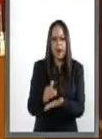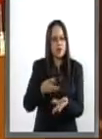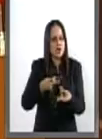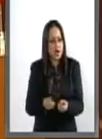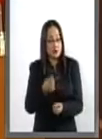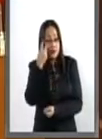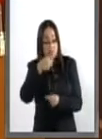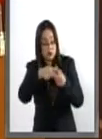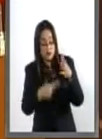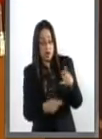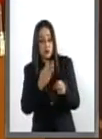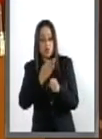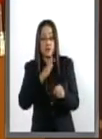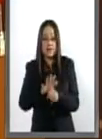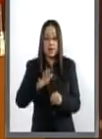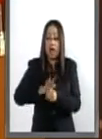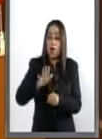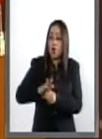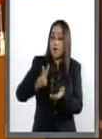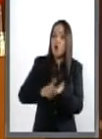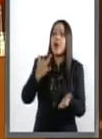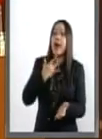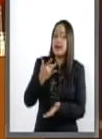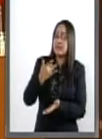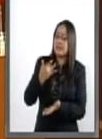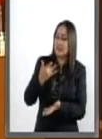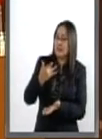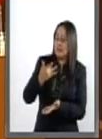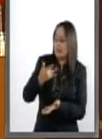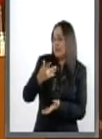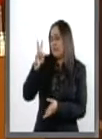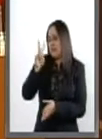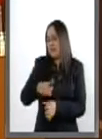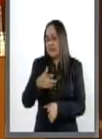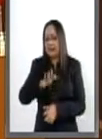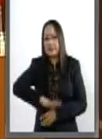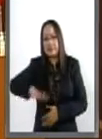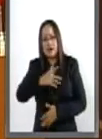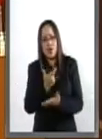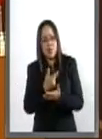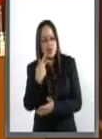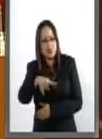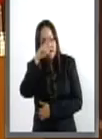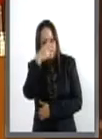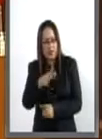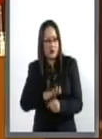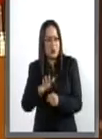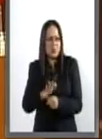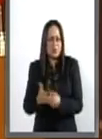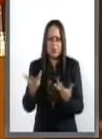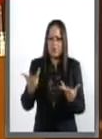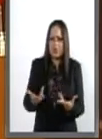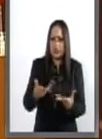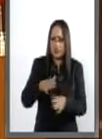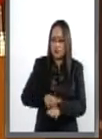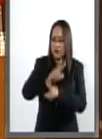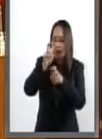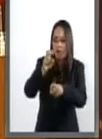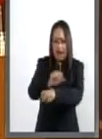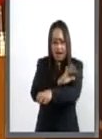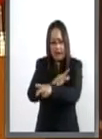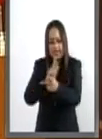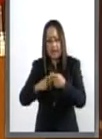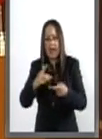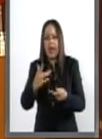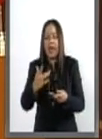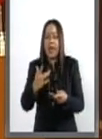sido suficiente para evitar este gasolinazo que le ha estado pegando a la economía nacional. Porque no solamente es el tema de la energía eléctrica o del gas o